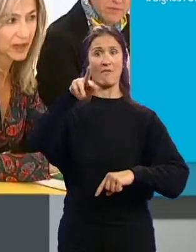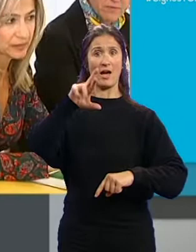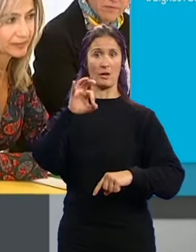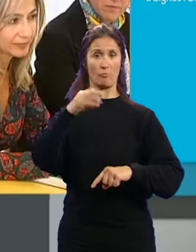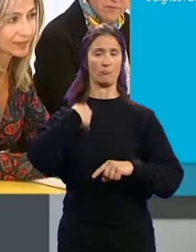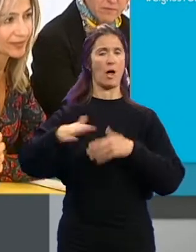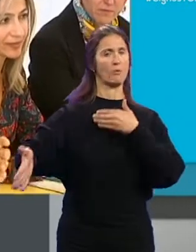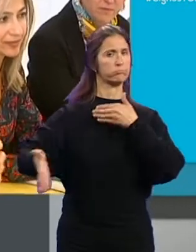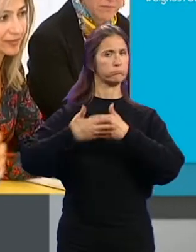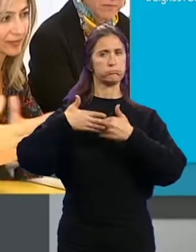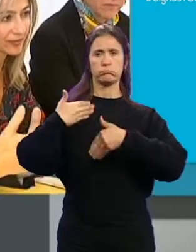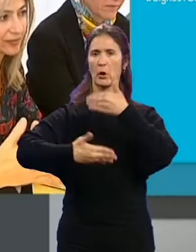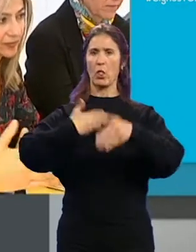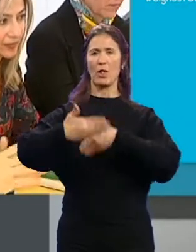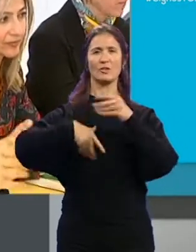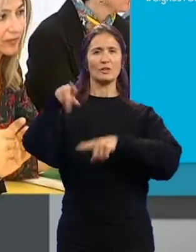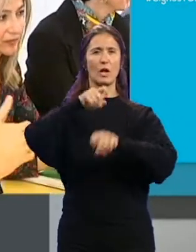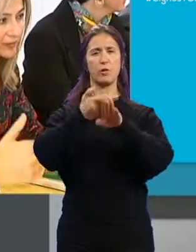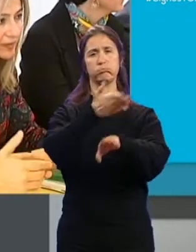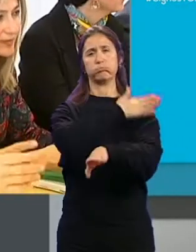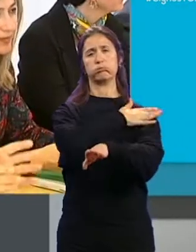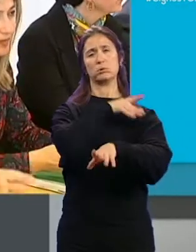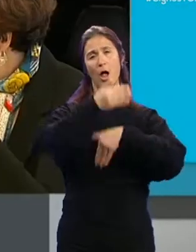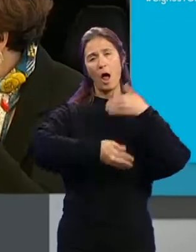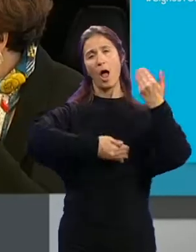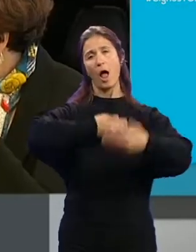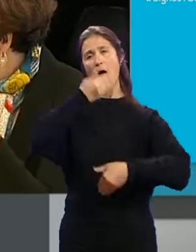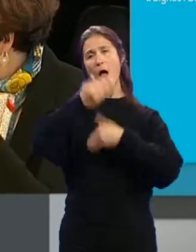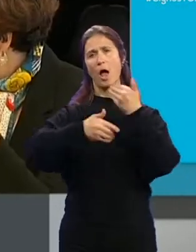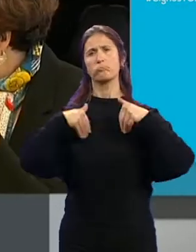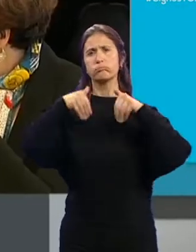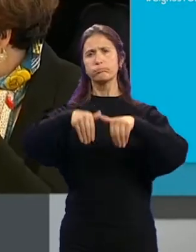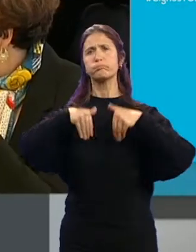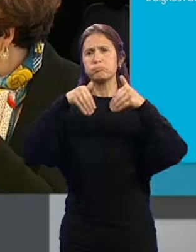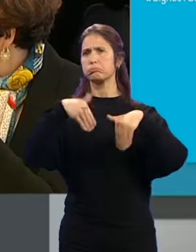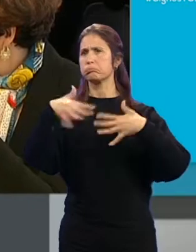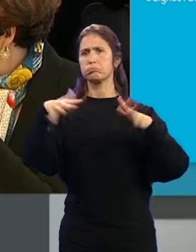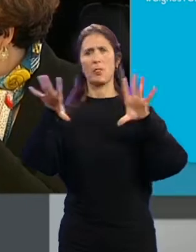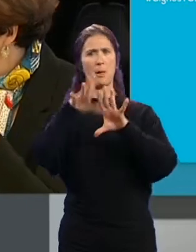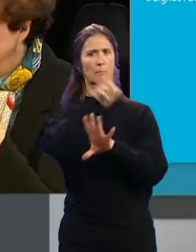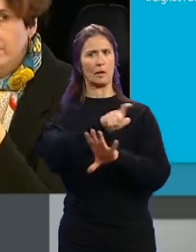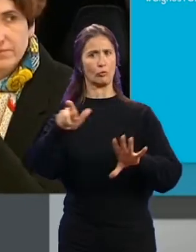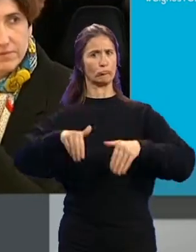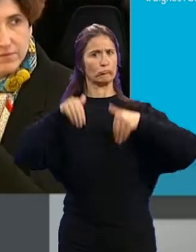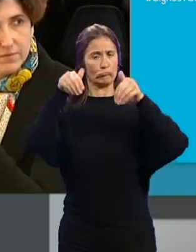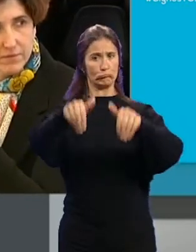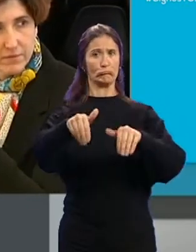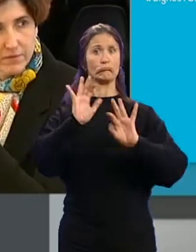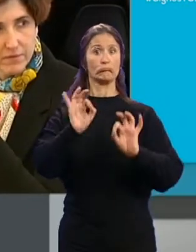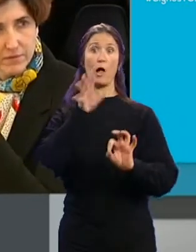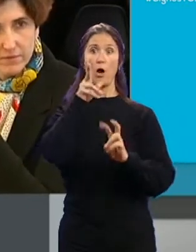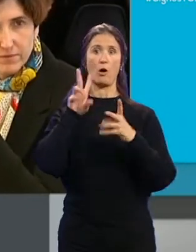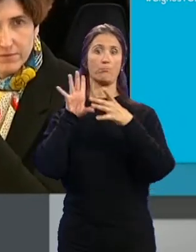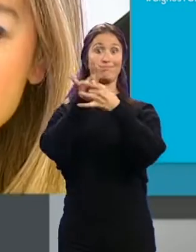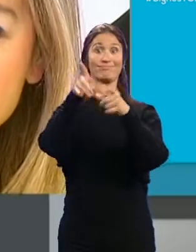cerrado un proceso de selección abierto meses atrás... ...y al que concurrieron una decena de candidaturas. La vinculación de la nueva